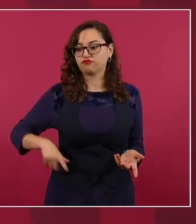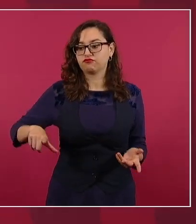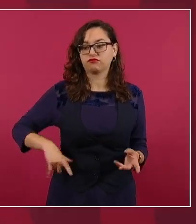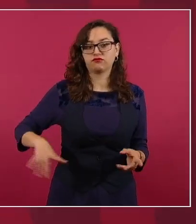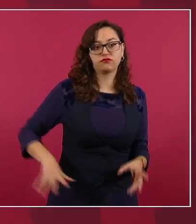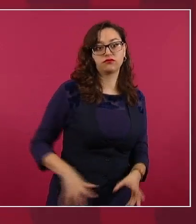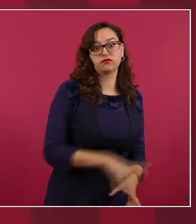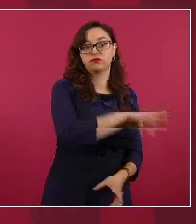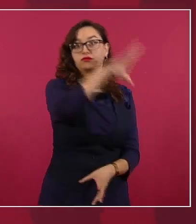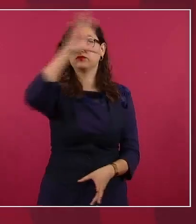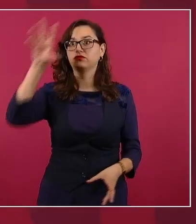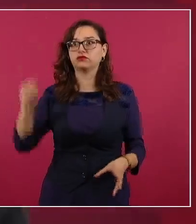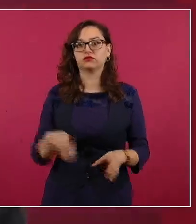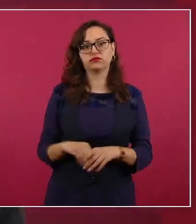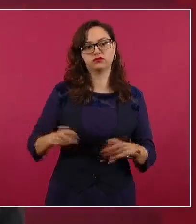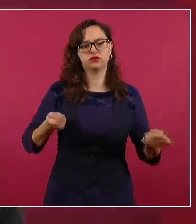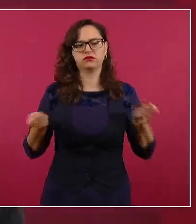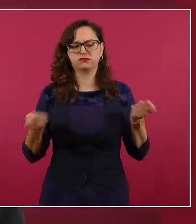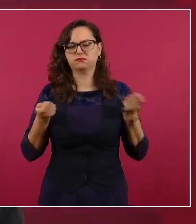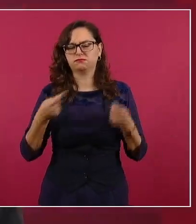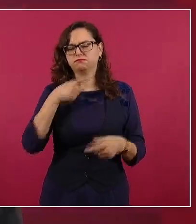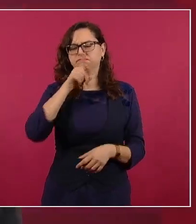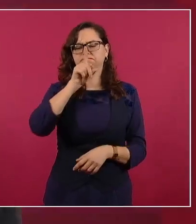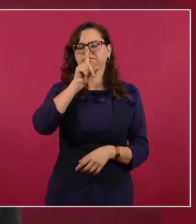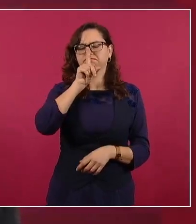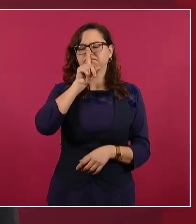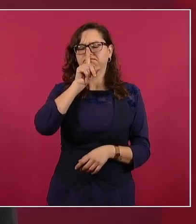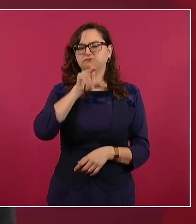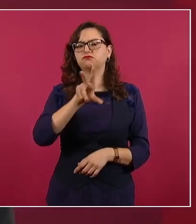con su responsabilidad social.